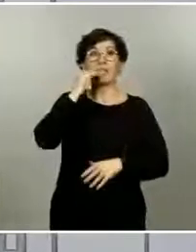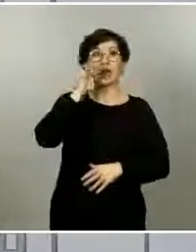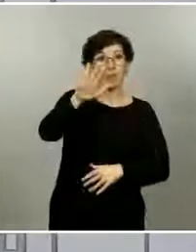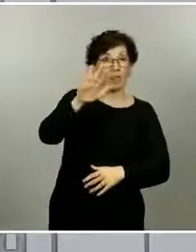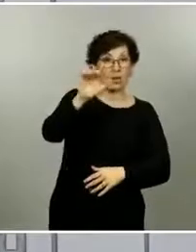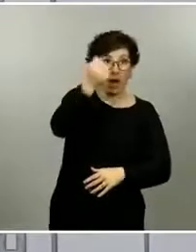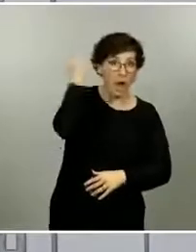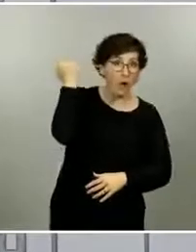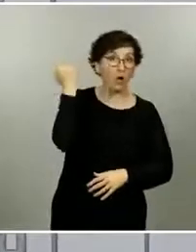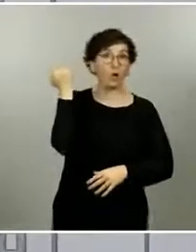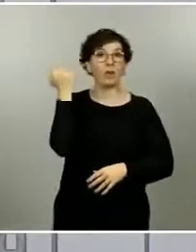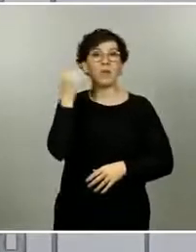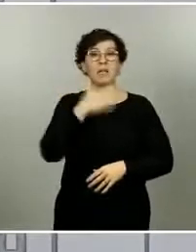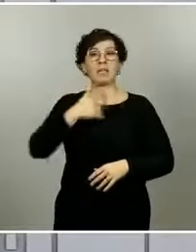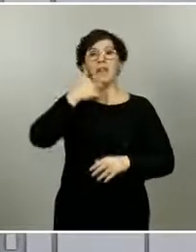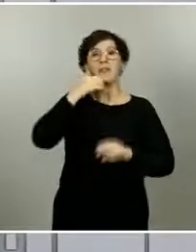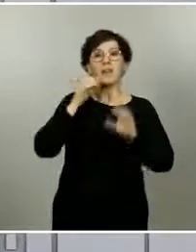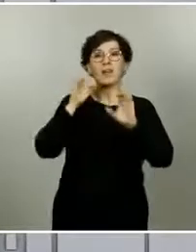% que tiene Aragón